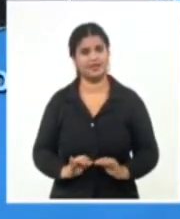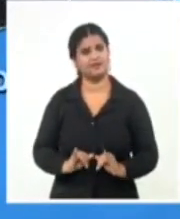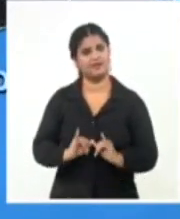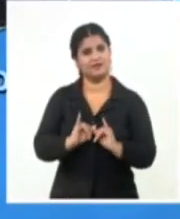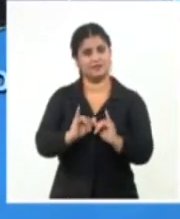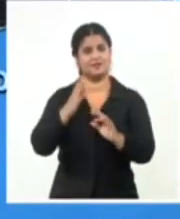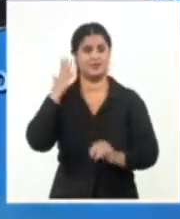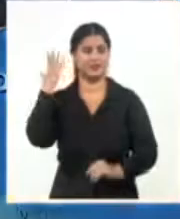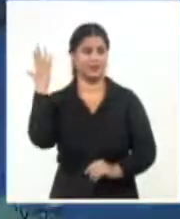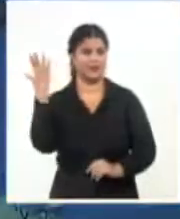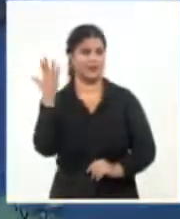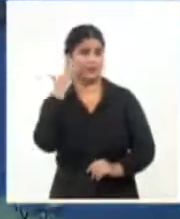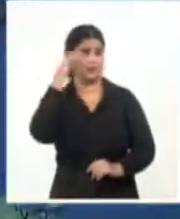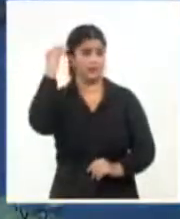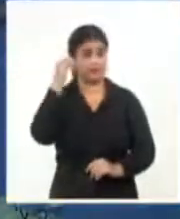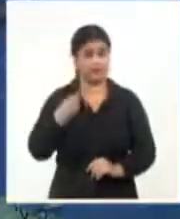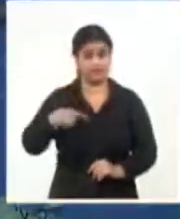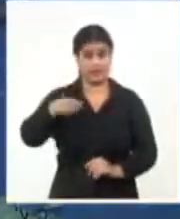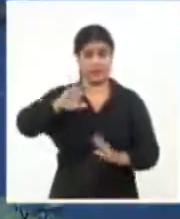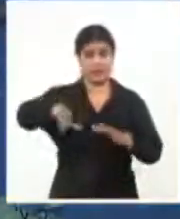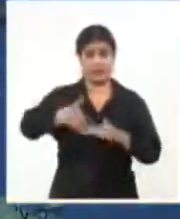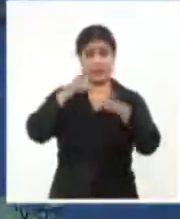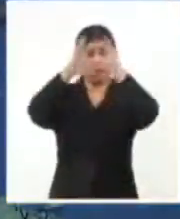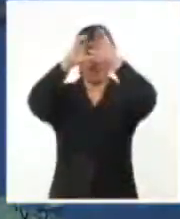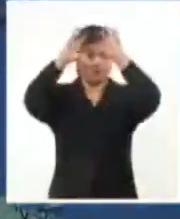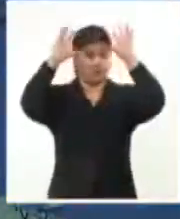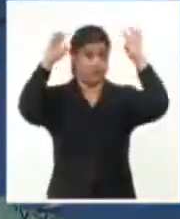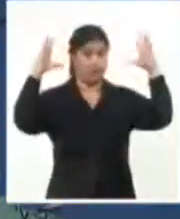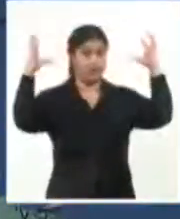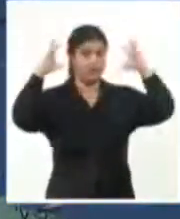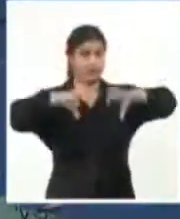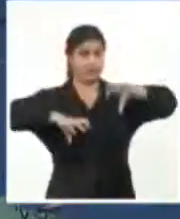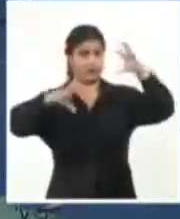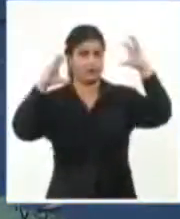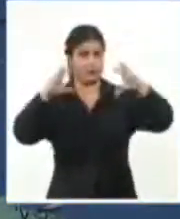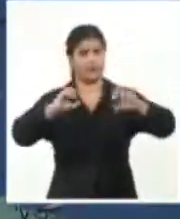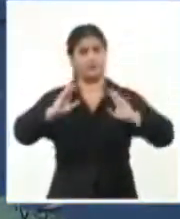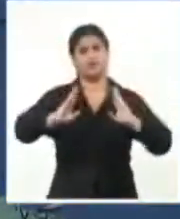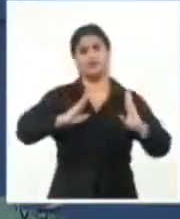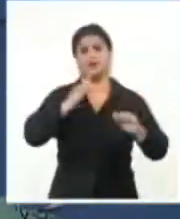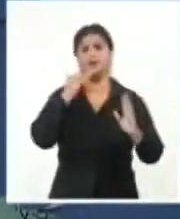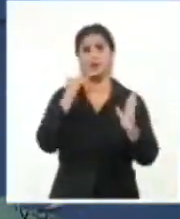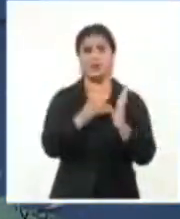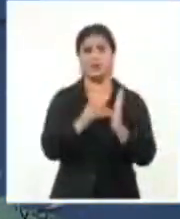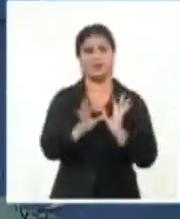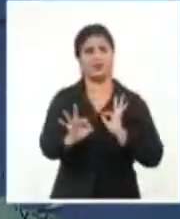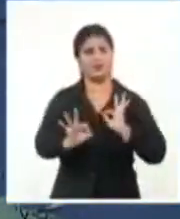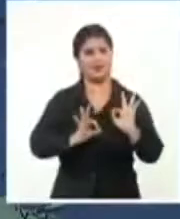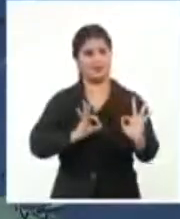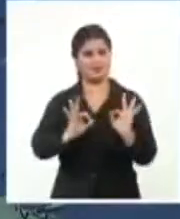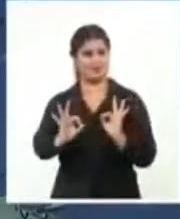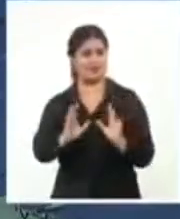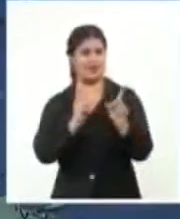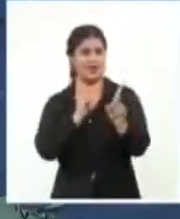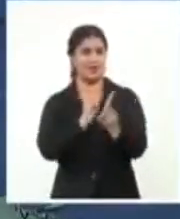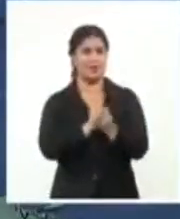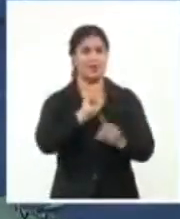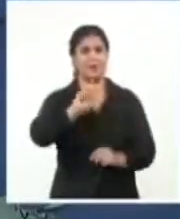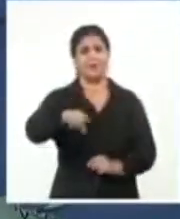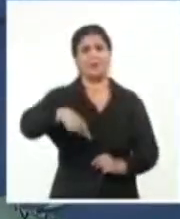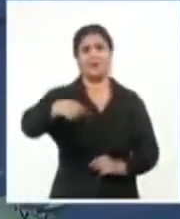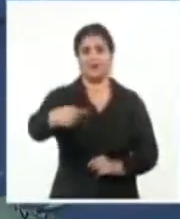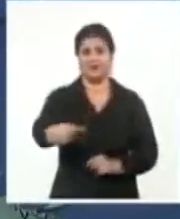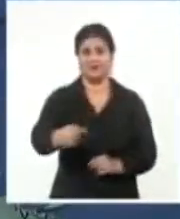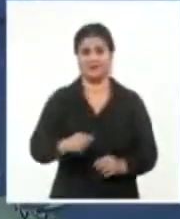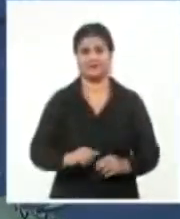que ya usted sabe, condiciones invernales en occidente con nublados y lluvias en la región central. Hasta aquí el tiempo, gracias por la compañía, cuídese mucho